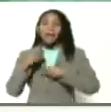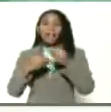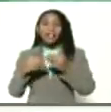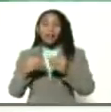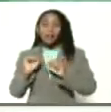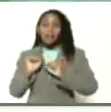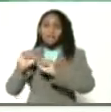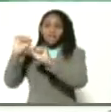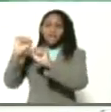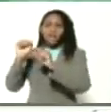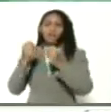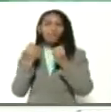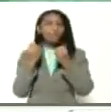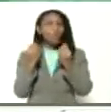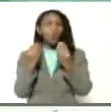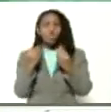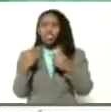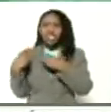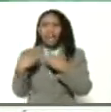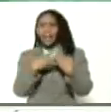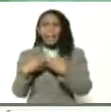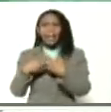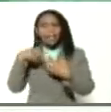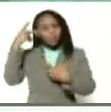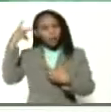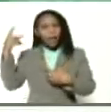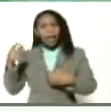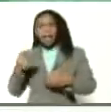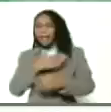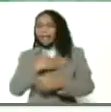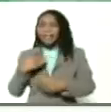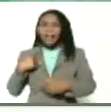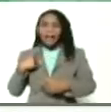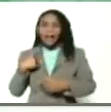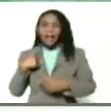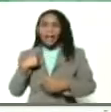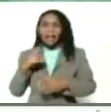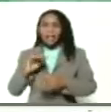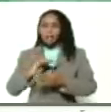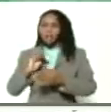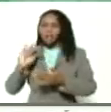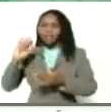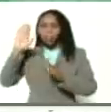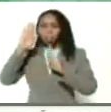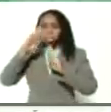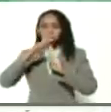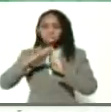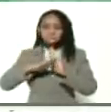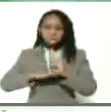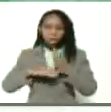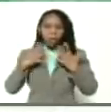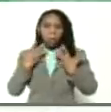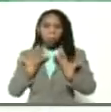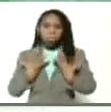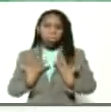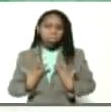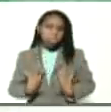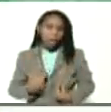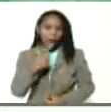cuánta guerra psicológica que pretende desmovilizar, desmoralizar, desmotivar